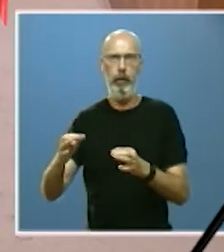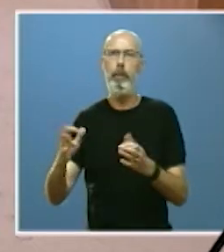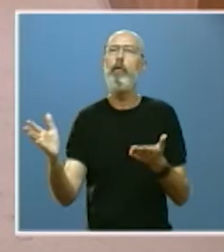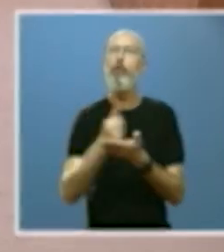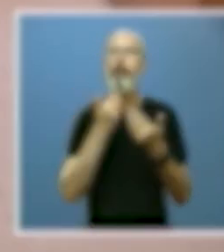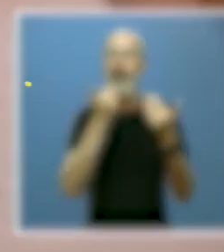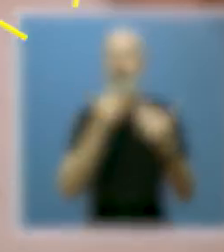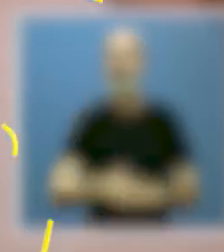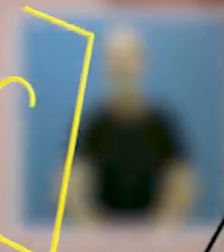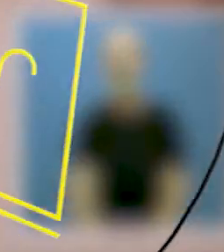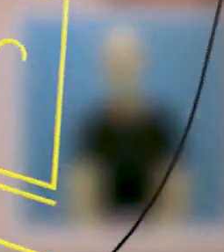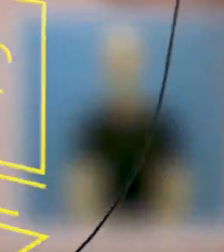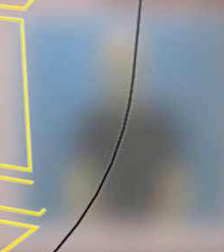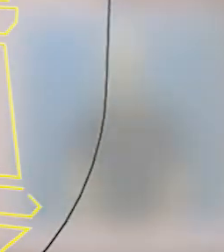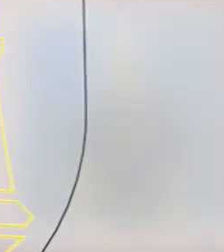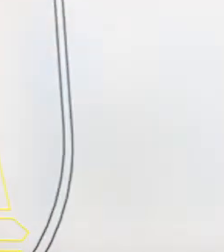gracias gracias Gracias.